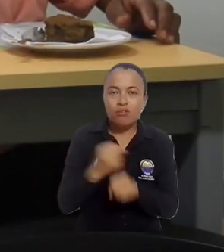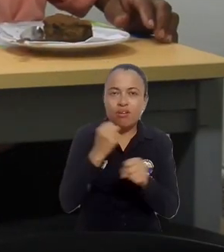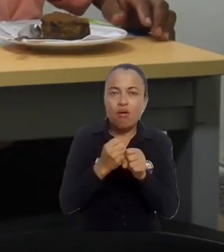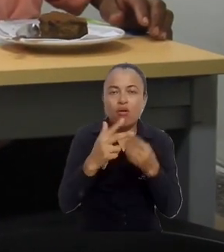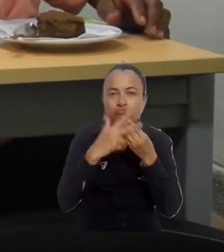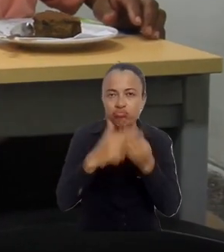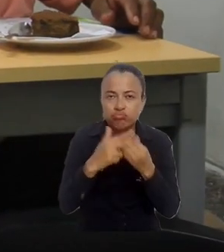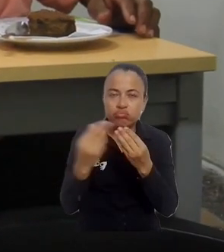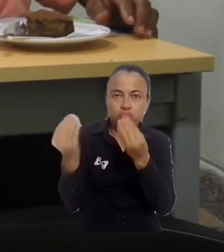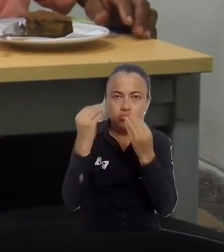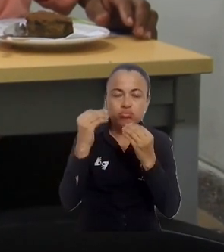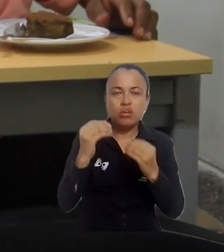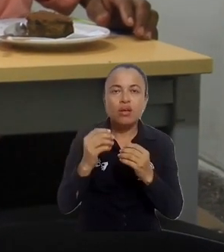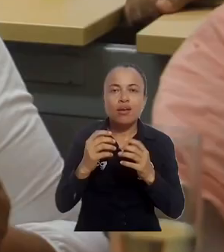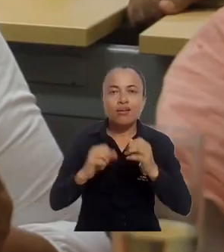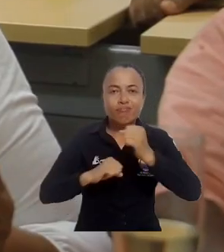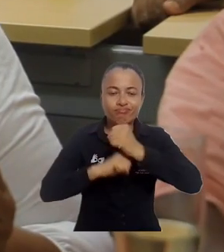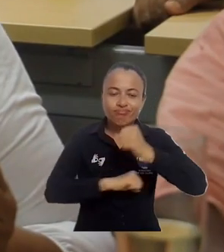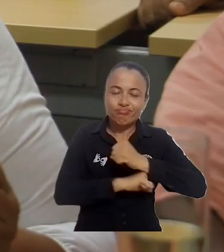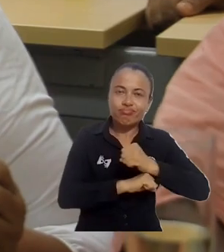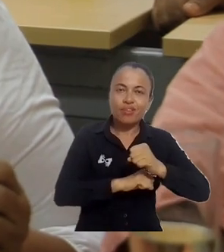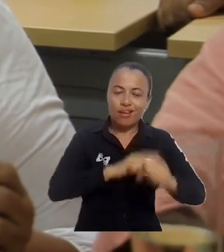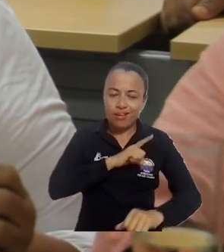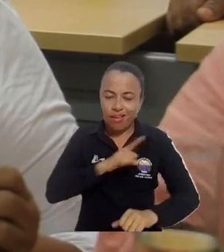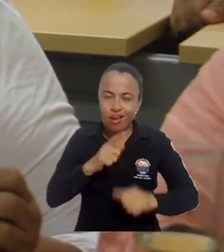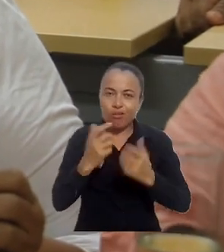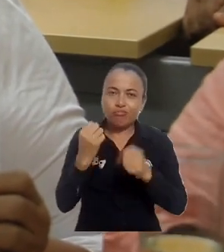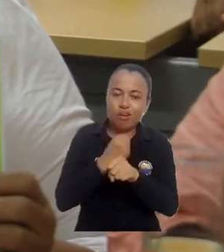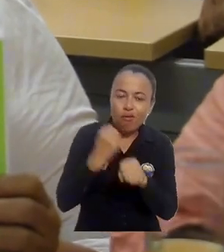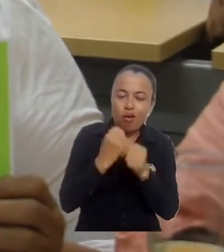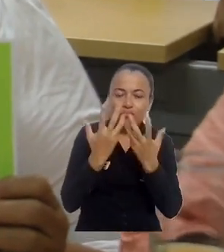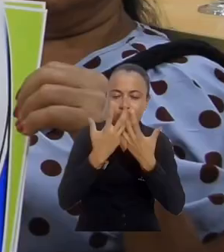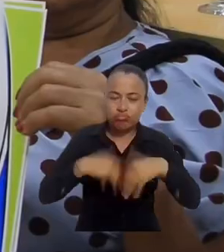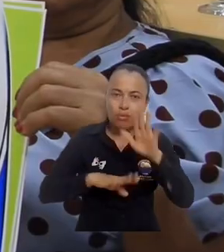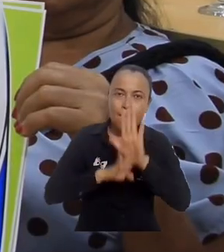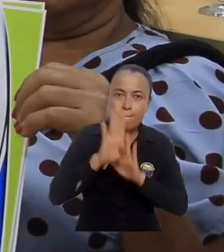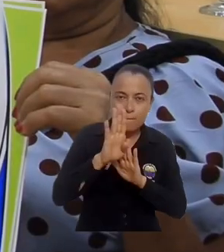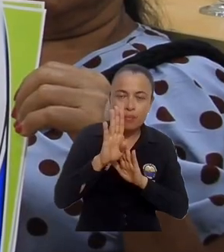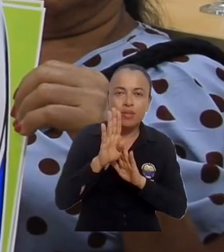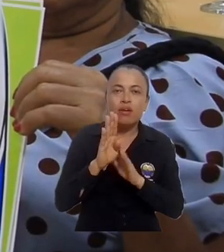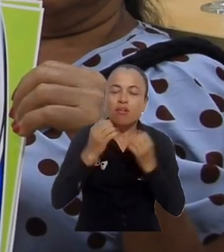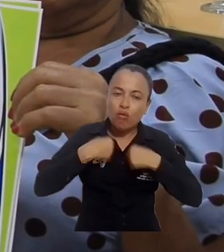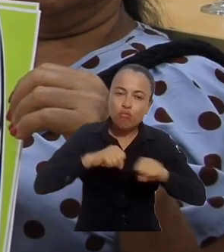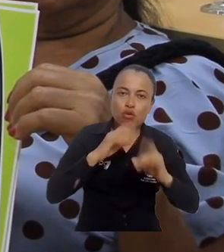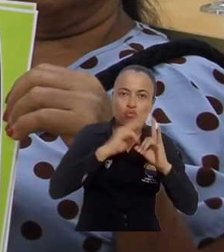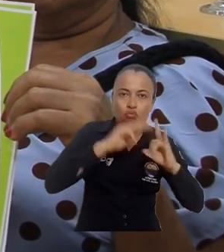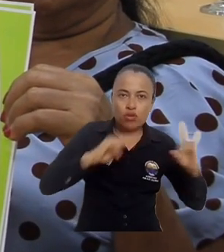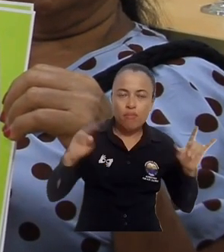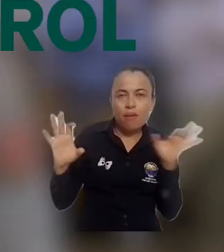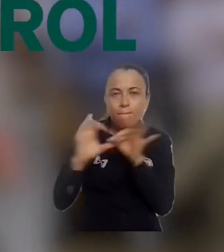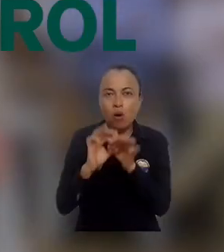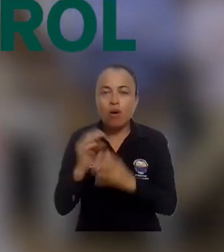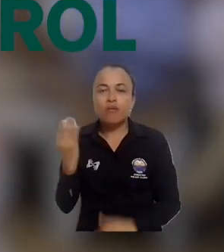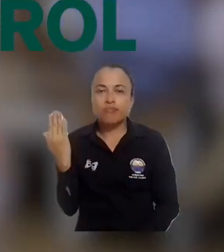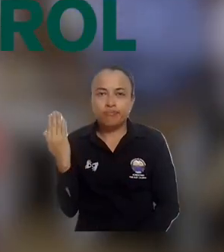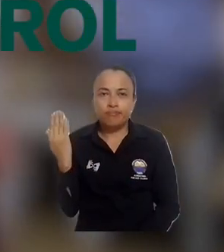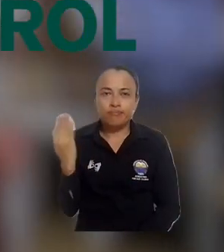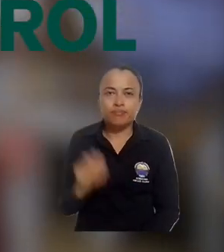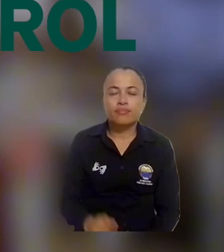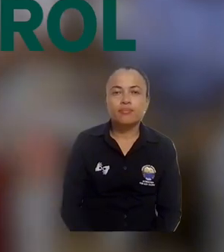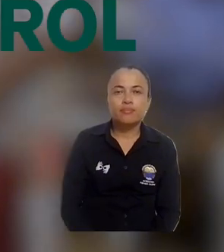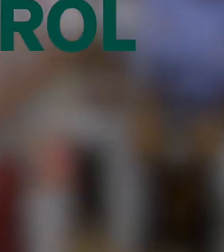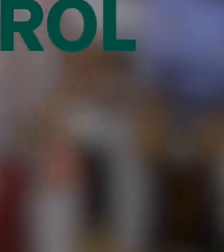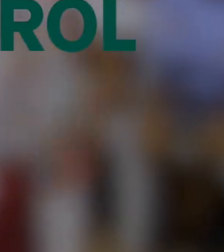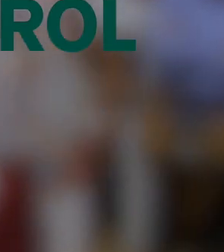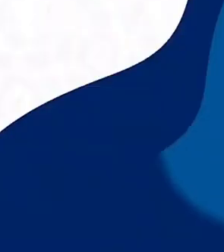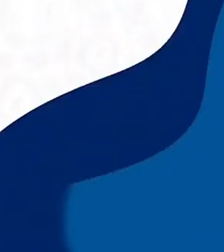fortalecimiento de las competencias de liderazgo, emprendimiento y desarrollo empresarial, un esfuerzo conjunto entre la Universidad del Magdalena y CENIT,